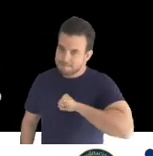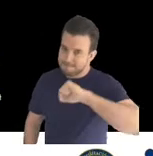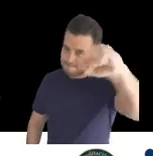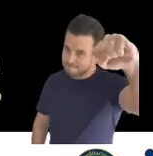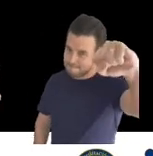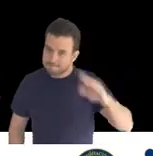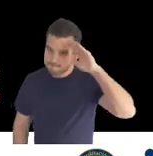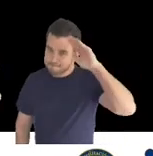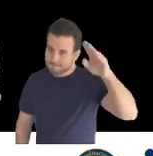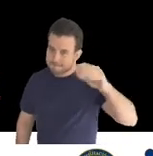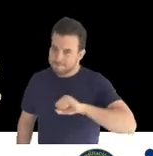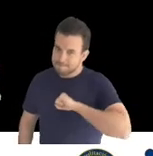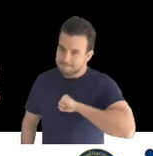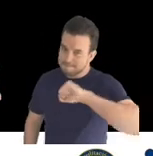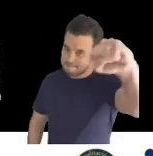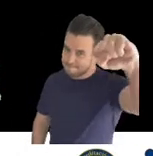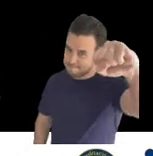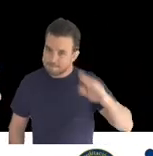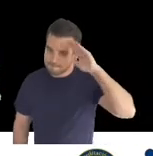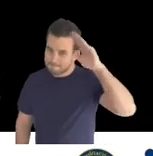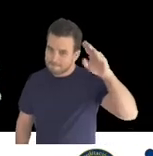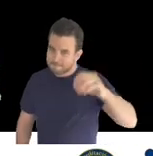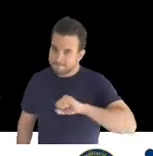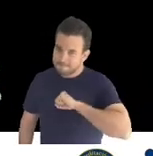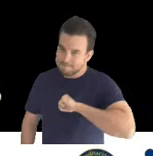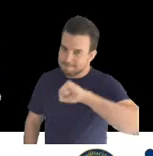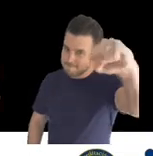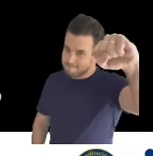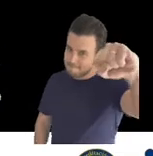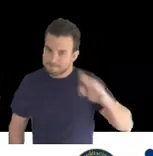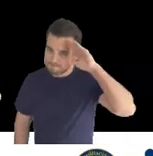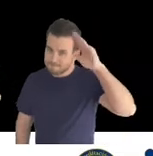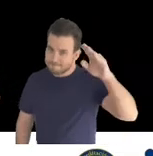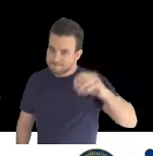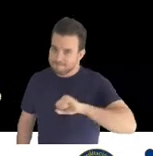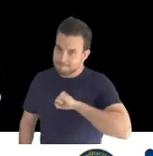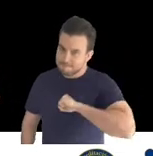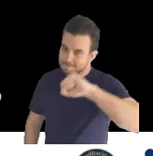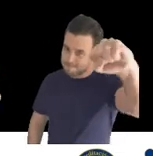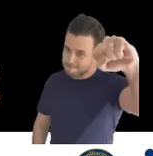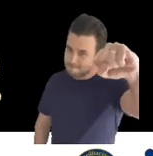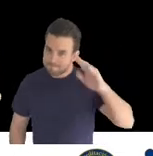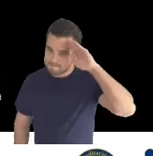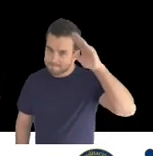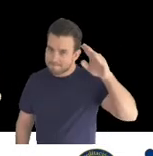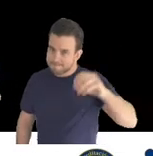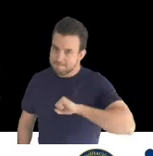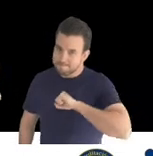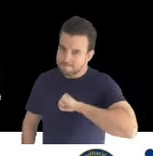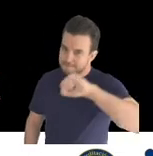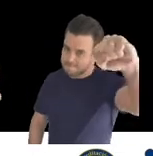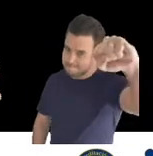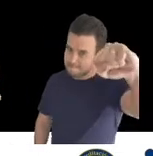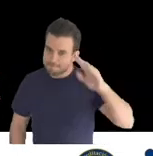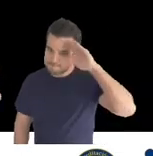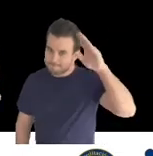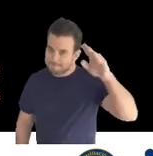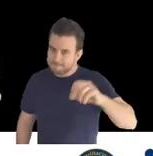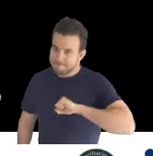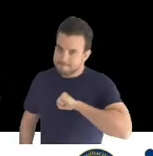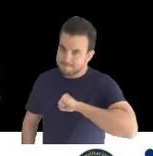que salió esta normativa me he interesado en aplicarla. Tengo la oportunidad de aplicarla desde 2017 en el Perú,